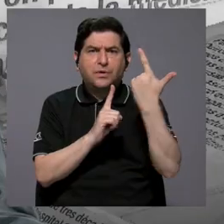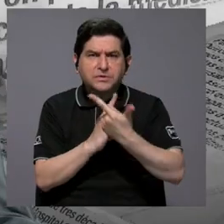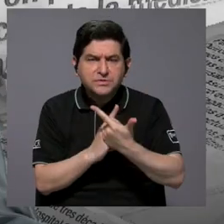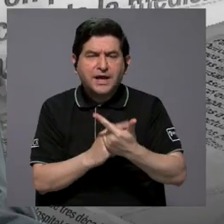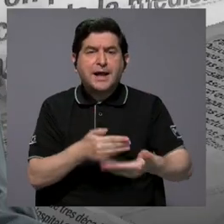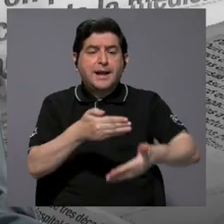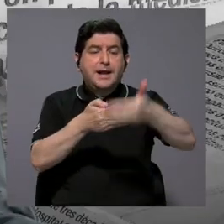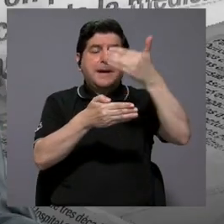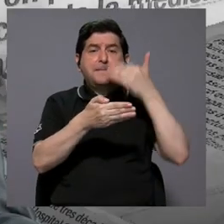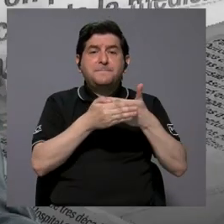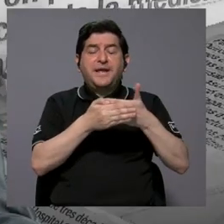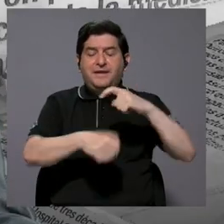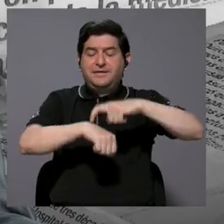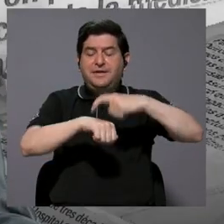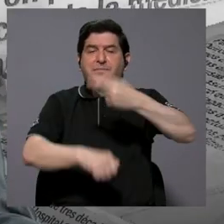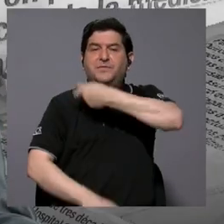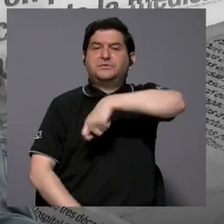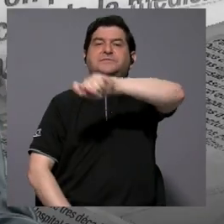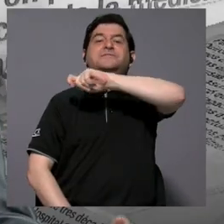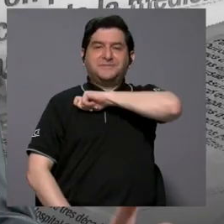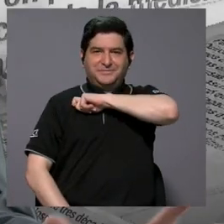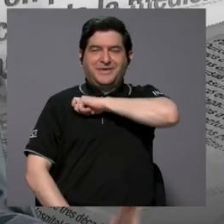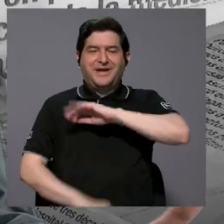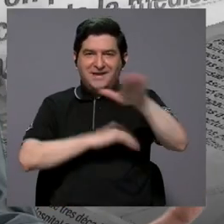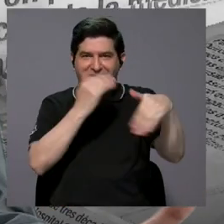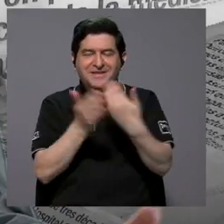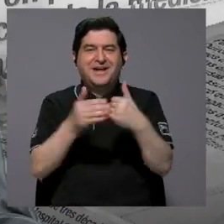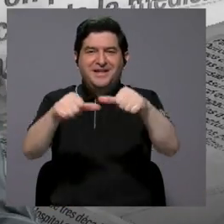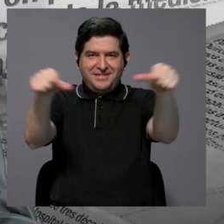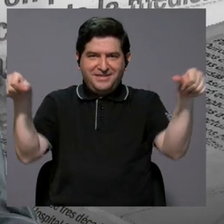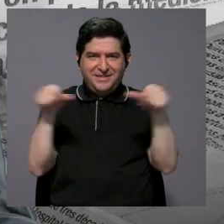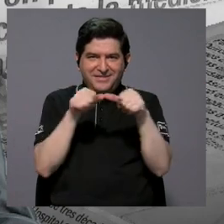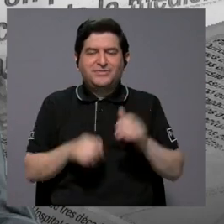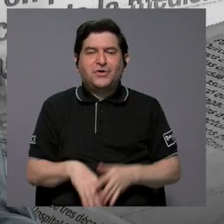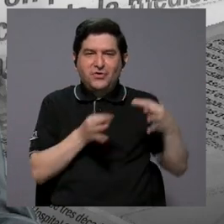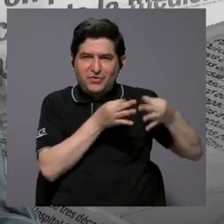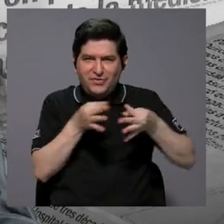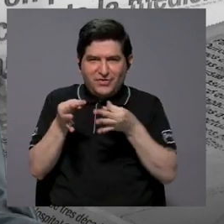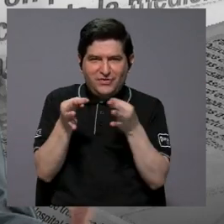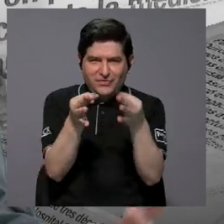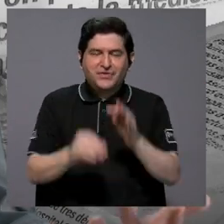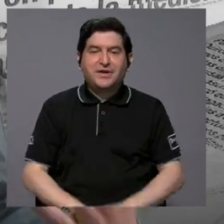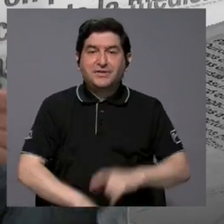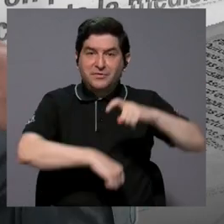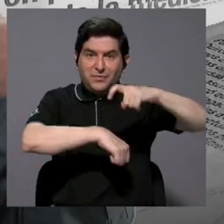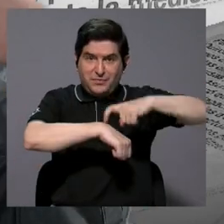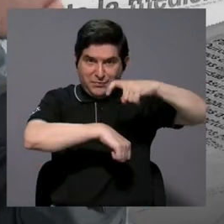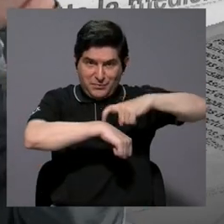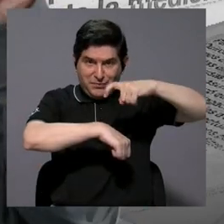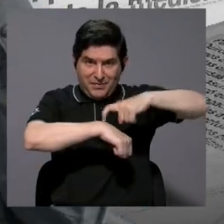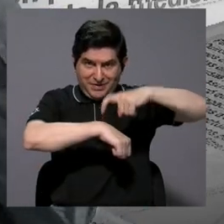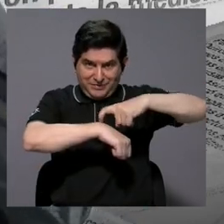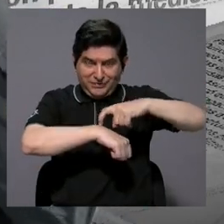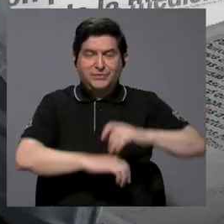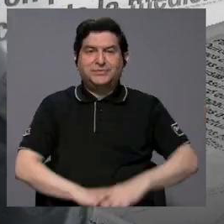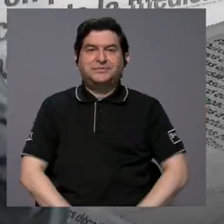prehispánico de toda la zona de Turrialba, desde el momento en el que